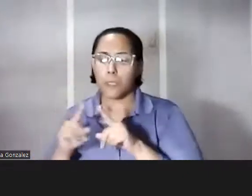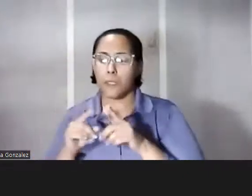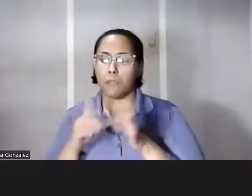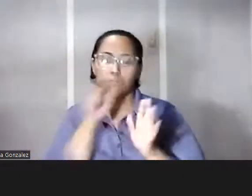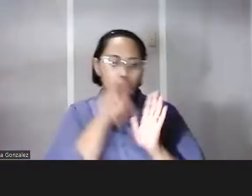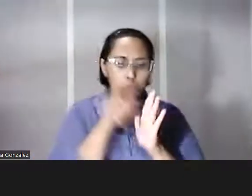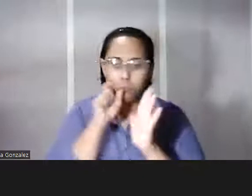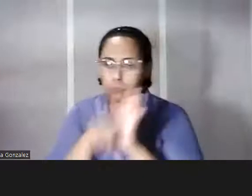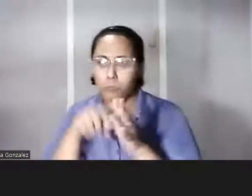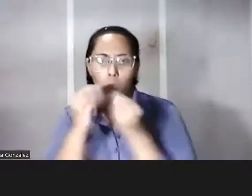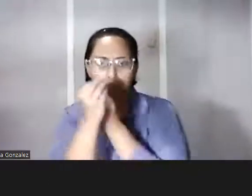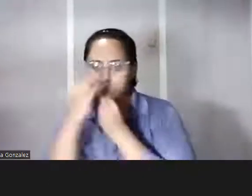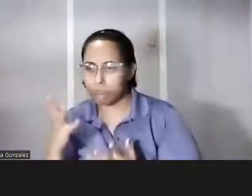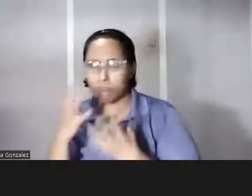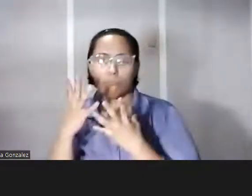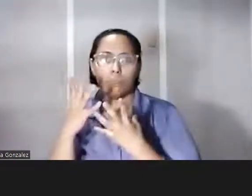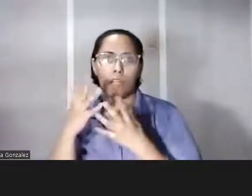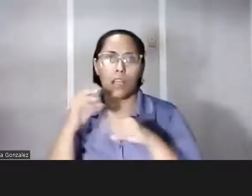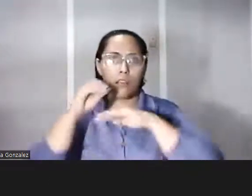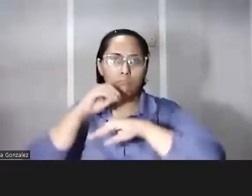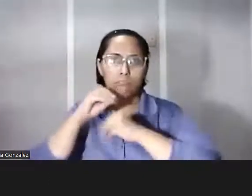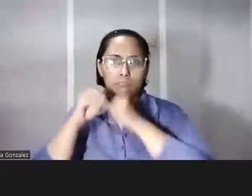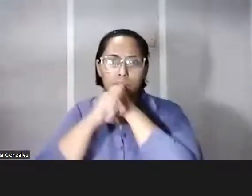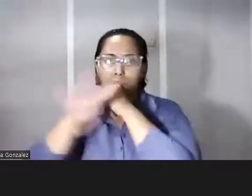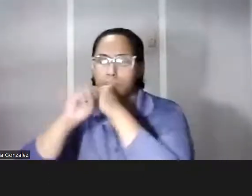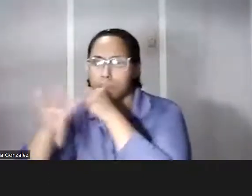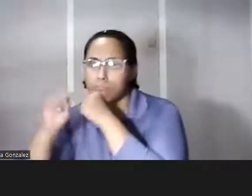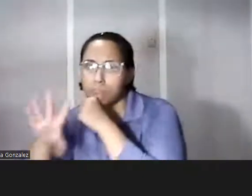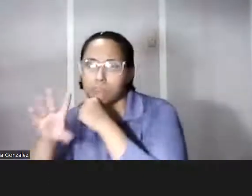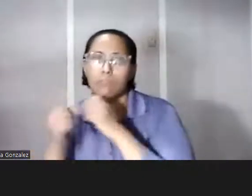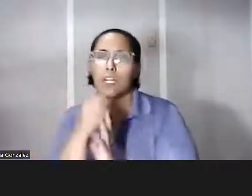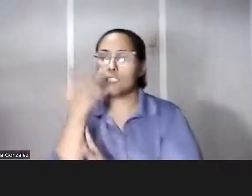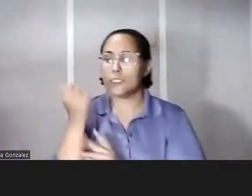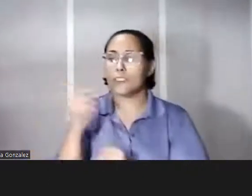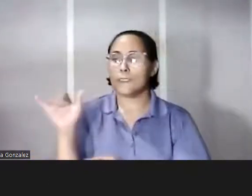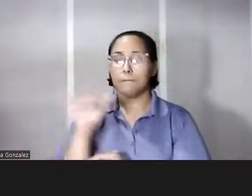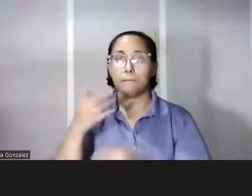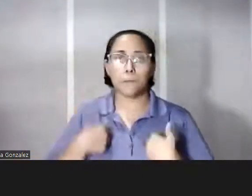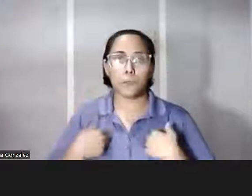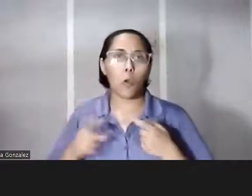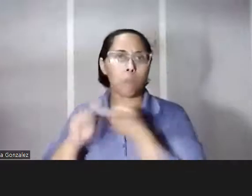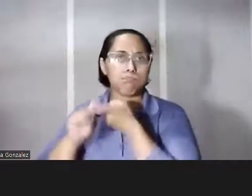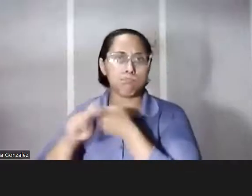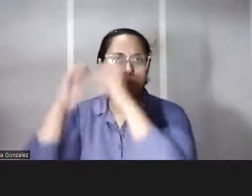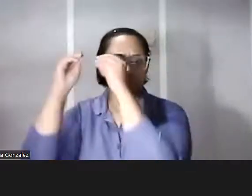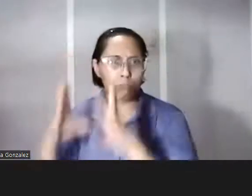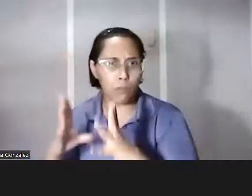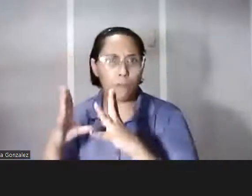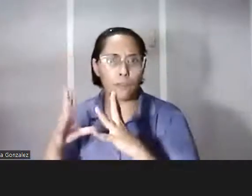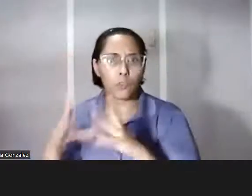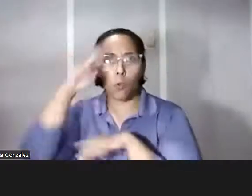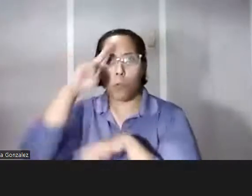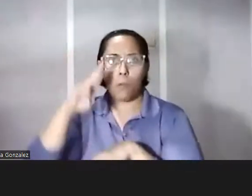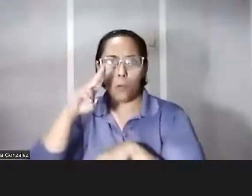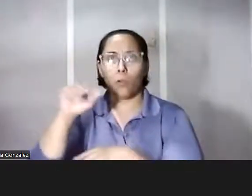en el marco, ¿verdad? De ese conflicto bélico. De hecho, hay un compañero profesor de Humacao, Piñeiro,